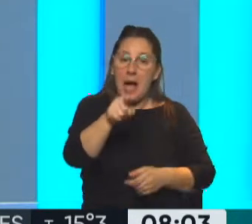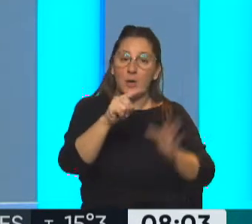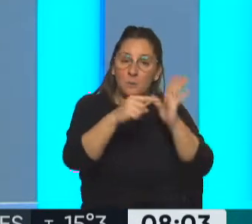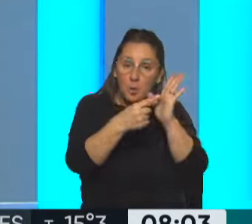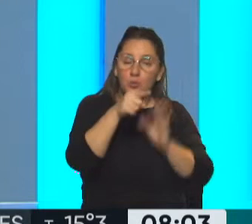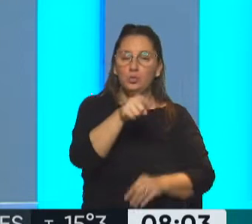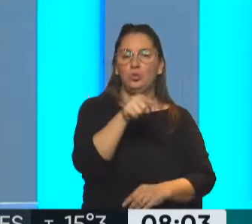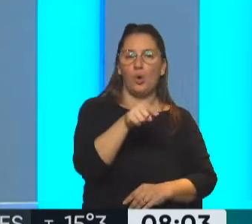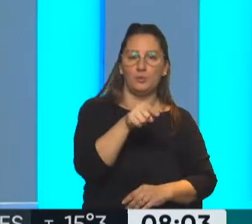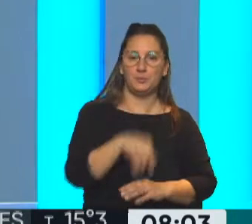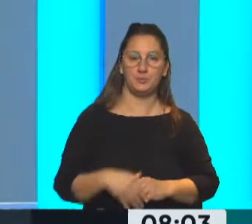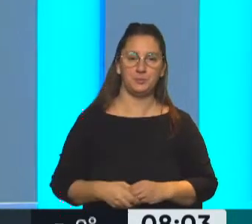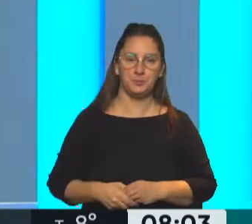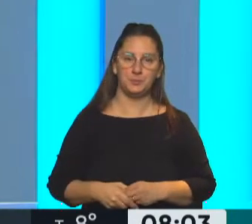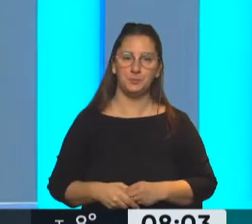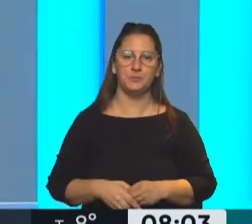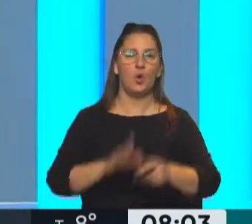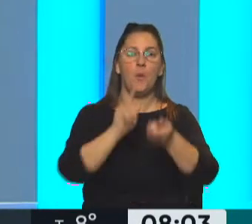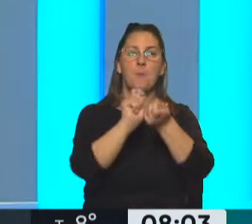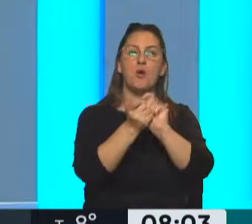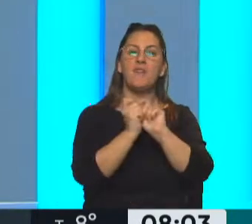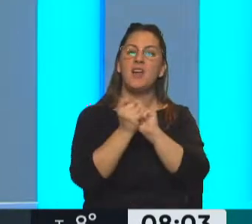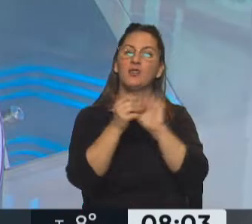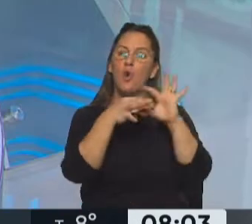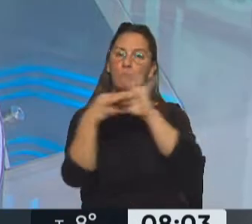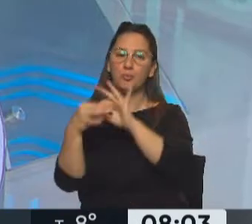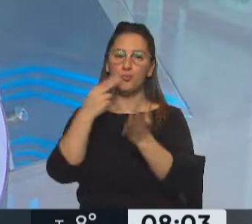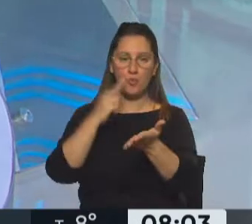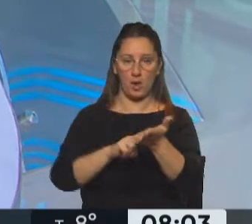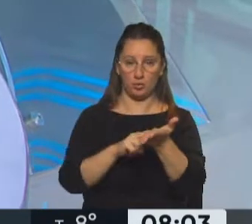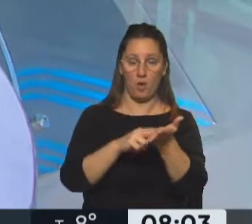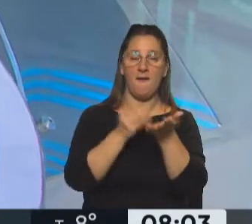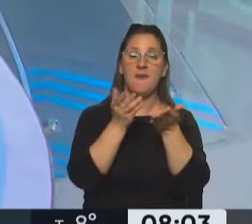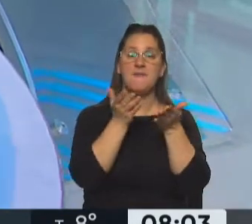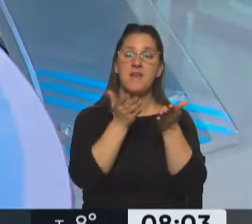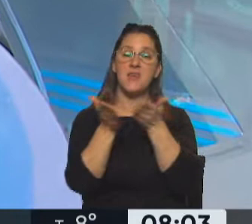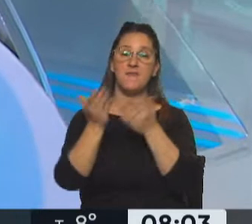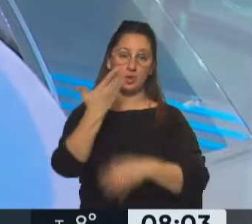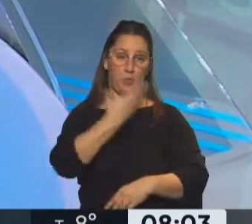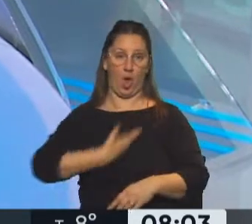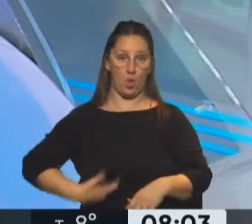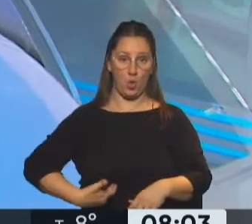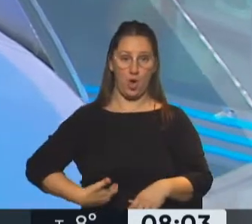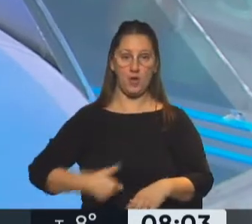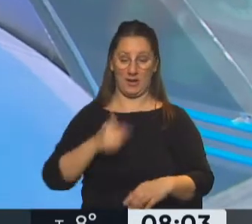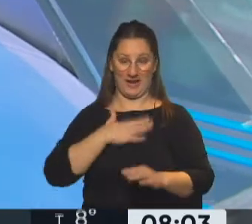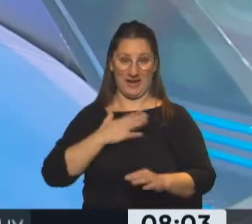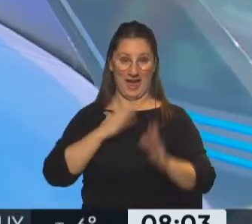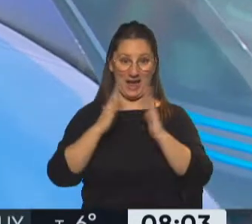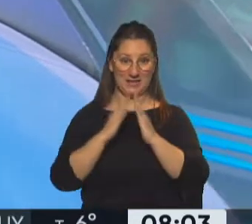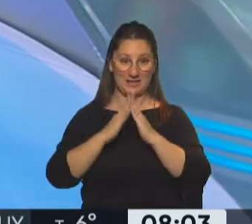que tiene que ver con modificaciones impositivas, beneficios para aquellos propietarios que ponen su